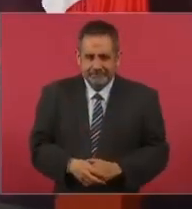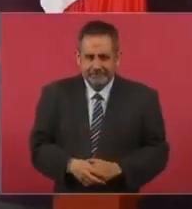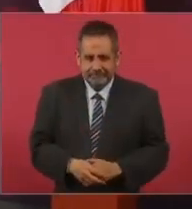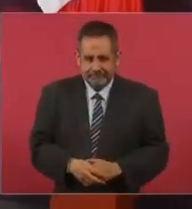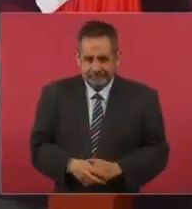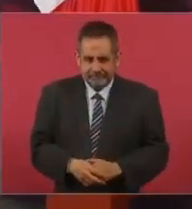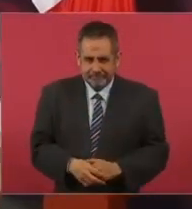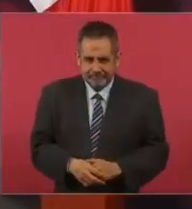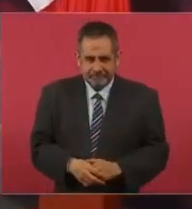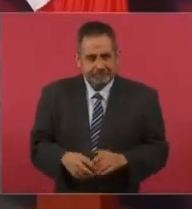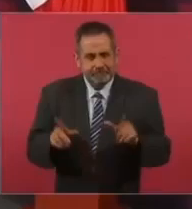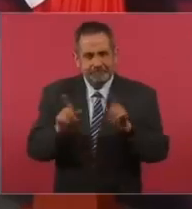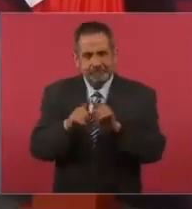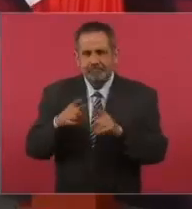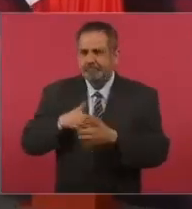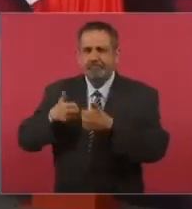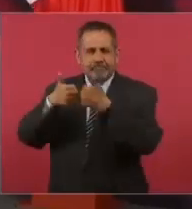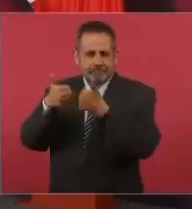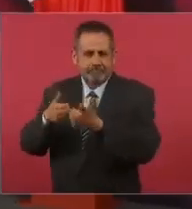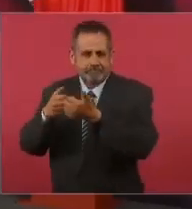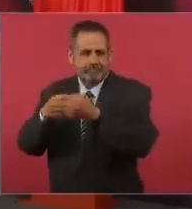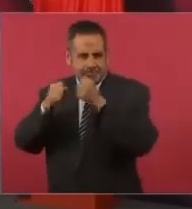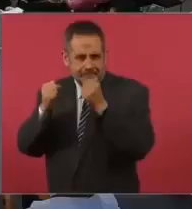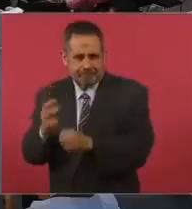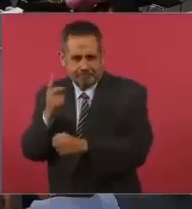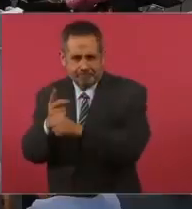Ya dije que me quedo en seguridad.